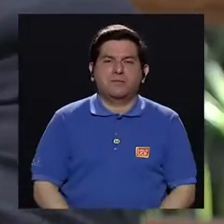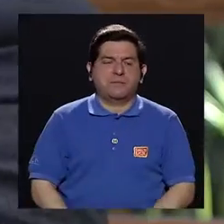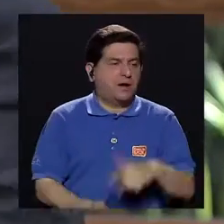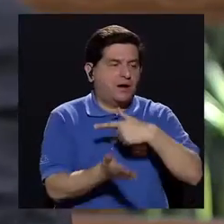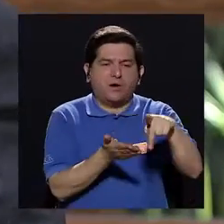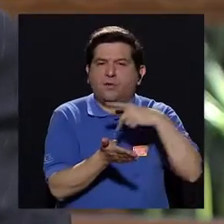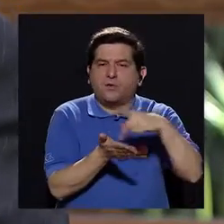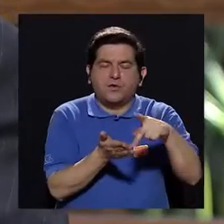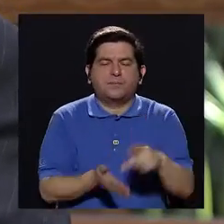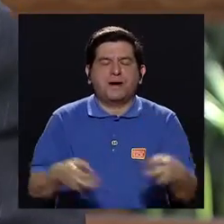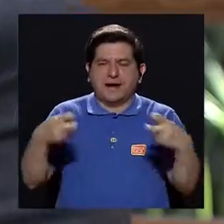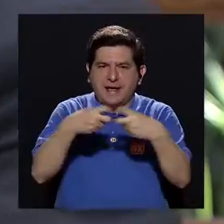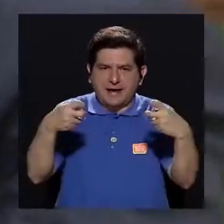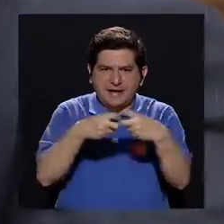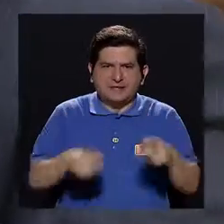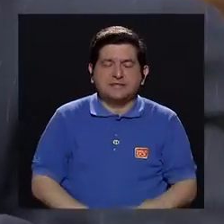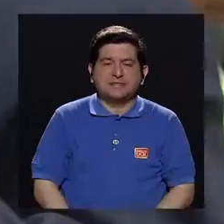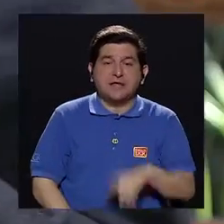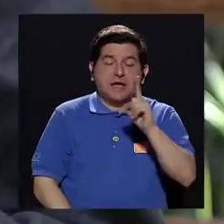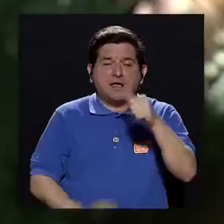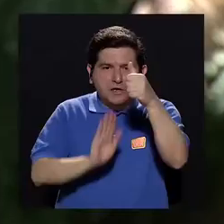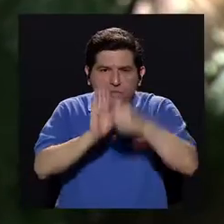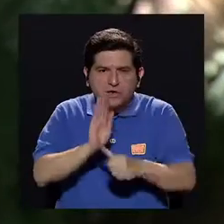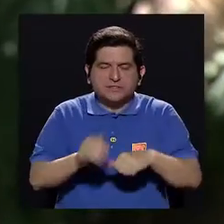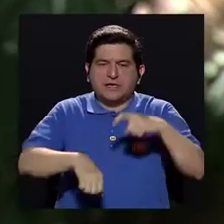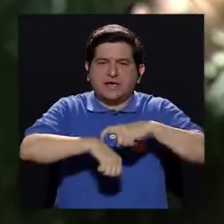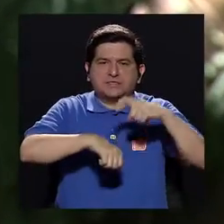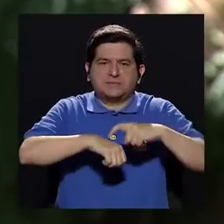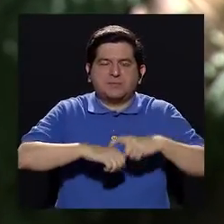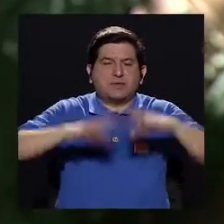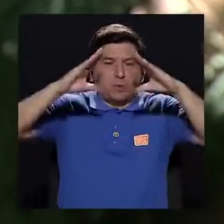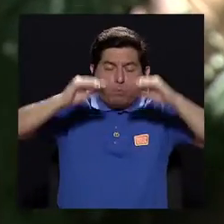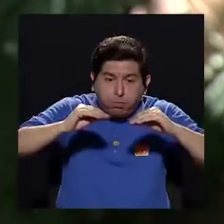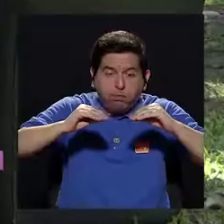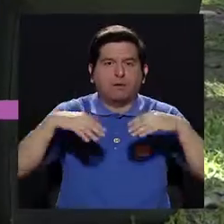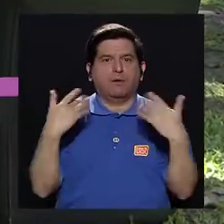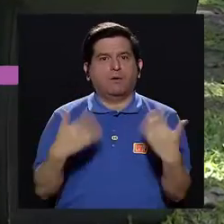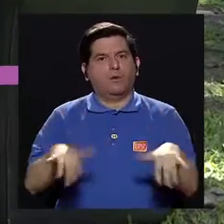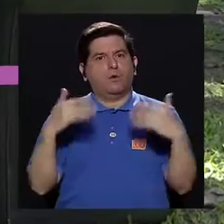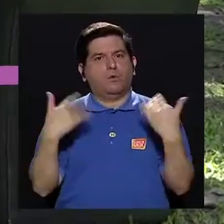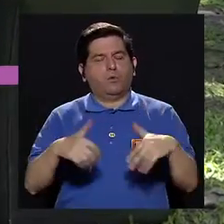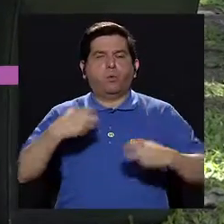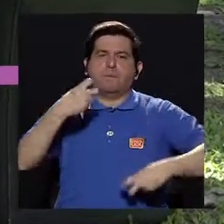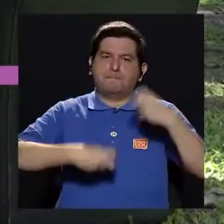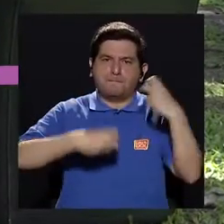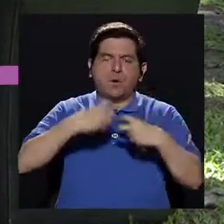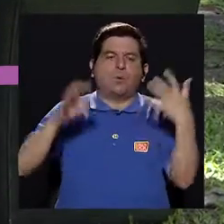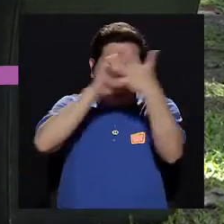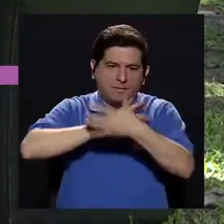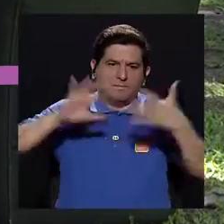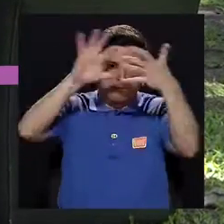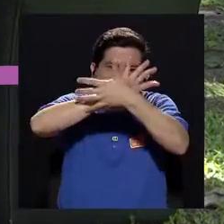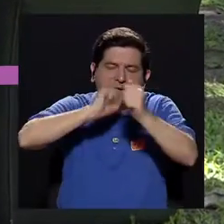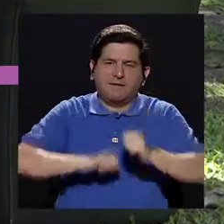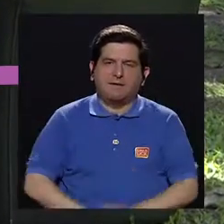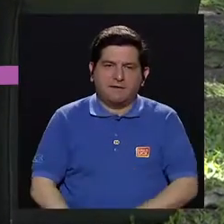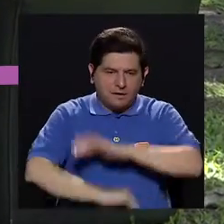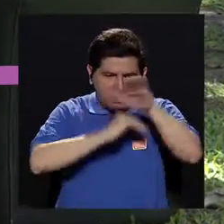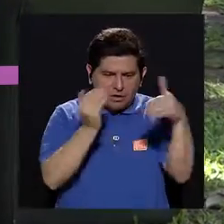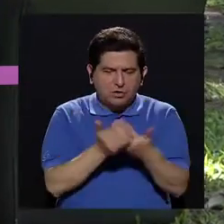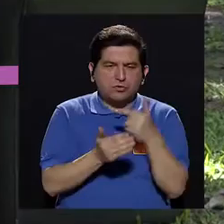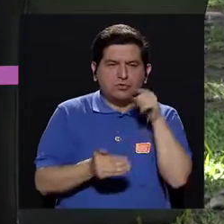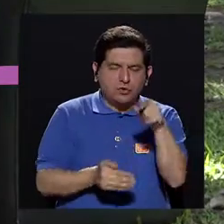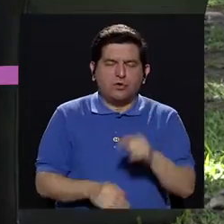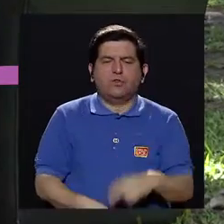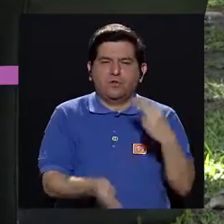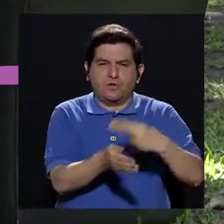si no pagáramos la luz y se va la luz en una cirugía, ayúdenme a decir, eso sería un verdadero caos. Entonces, todo esto en